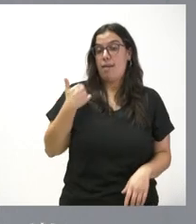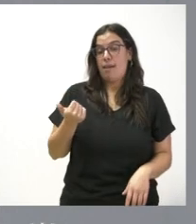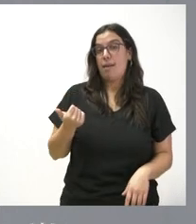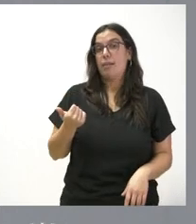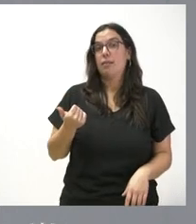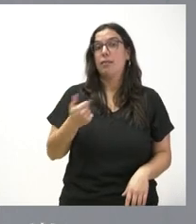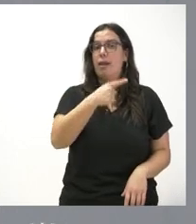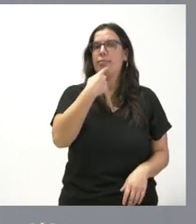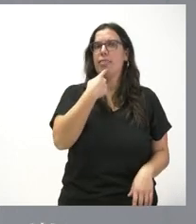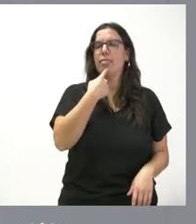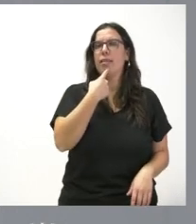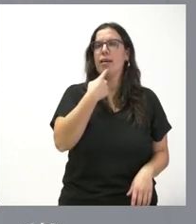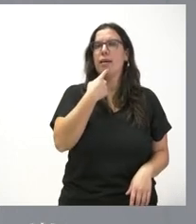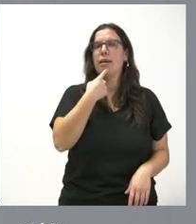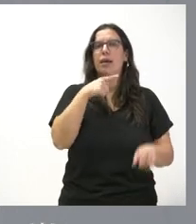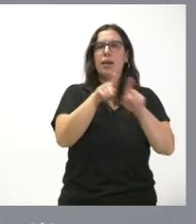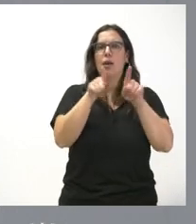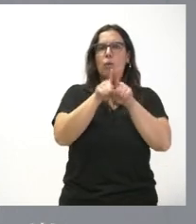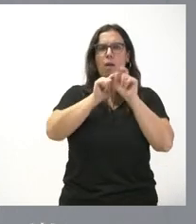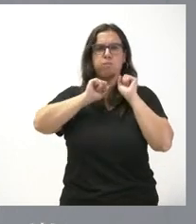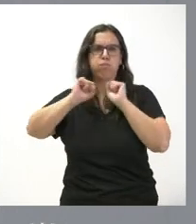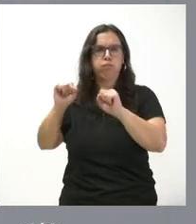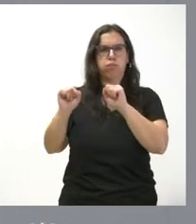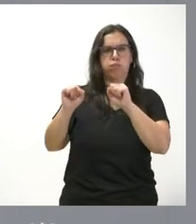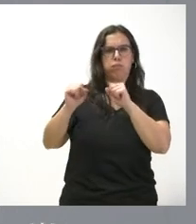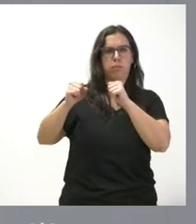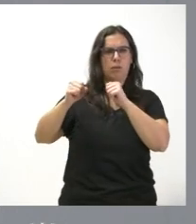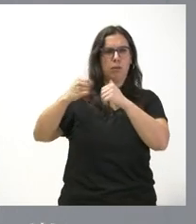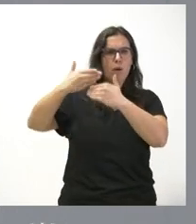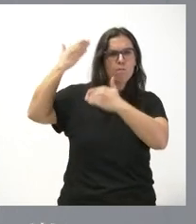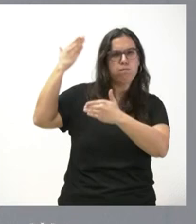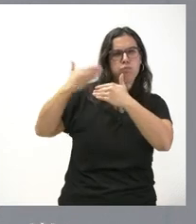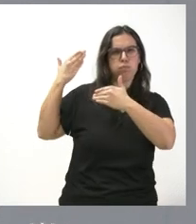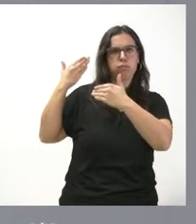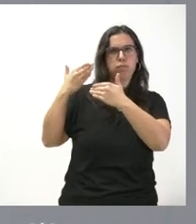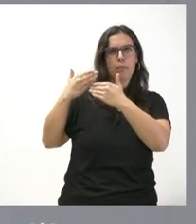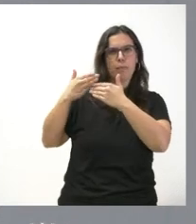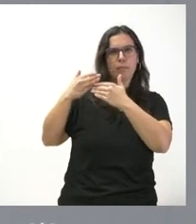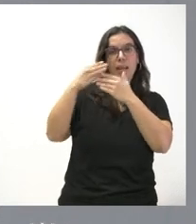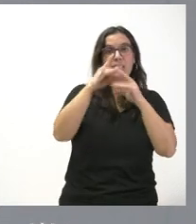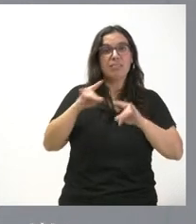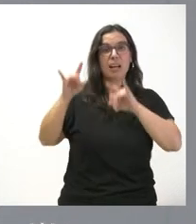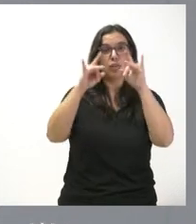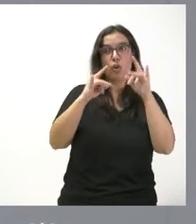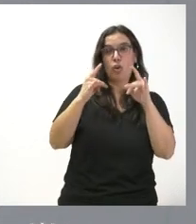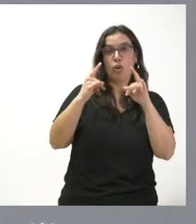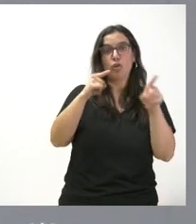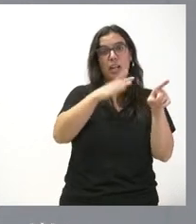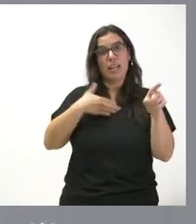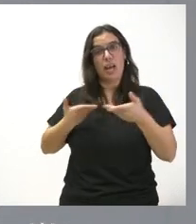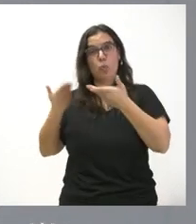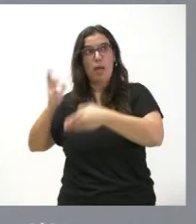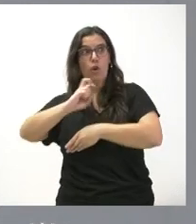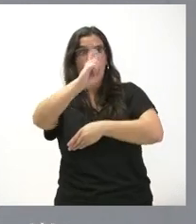donde creaba un cordón sanitario una trinchera un muro entre unos territorios de España a los que él quiere ayudar